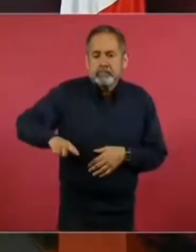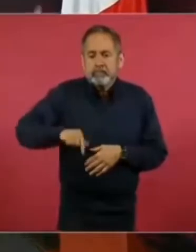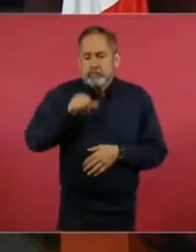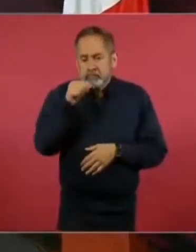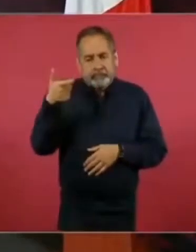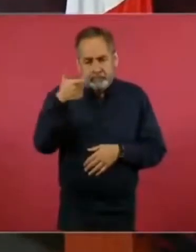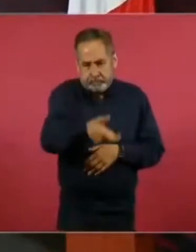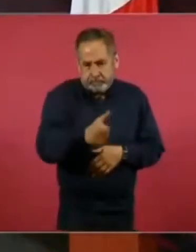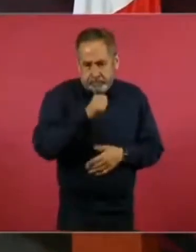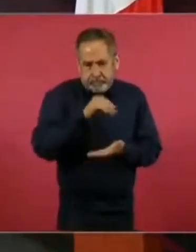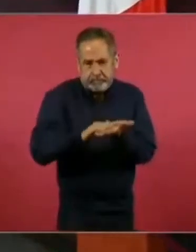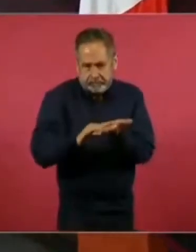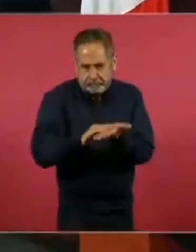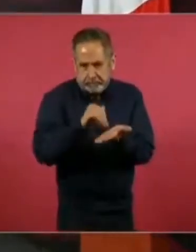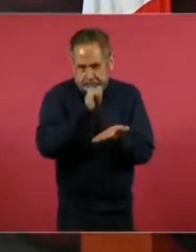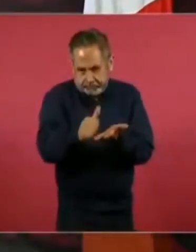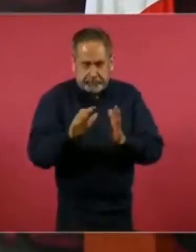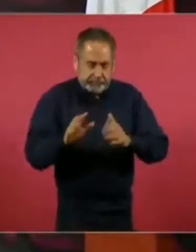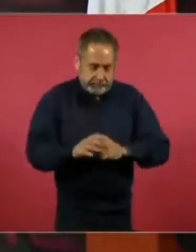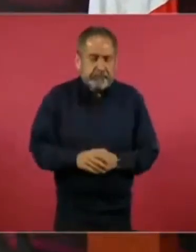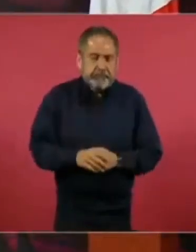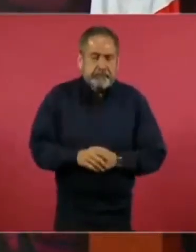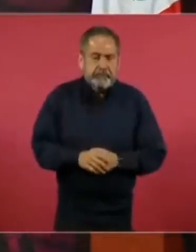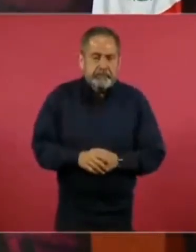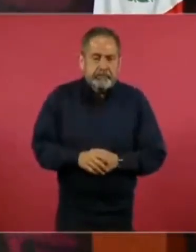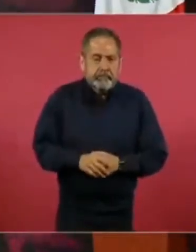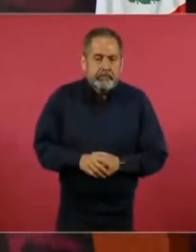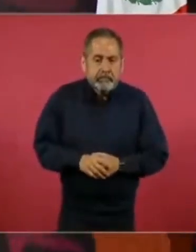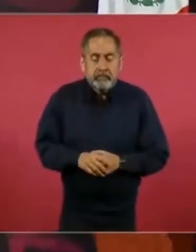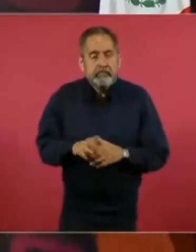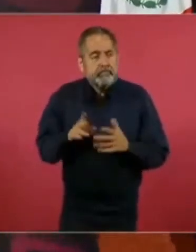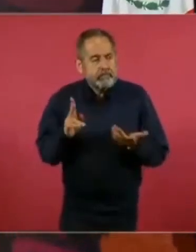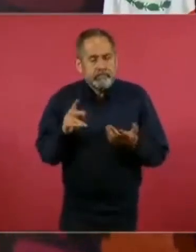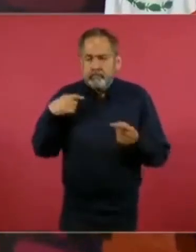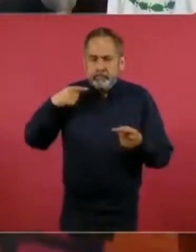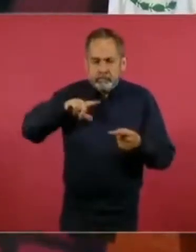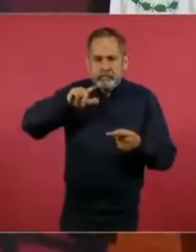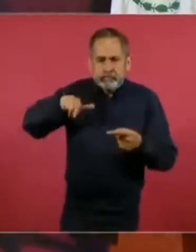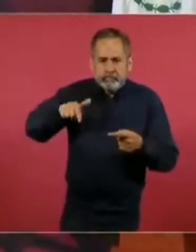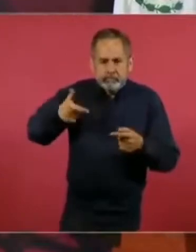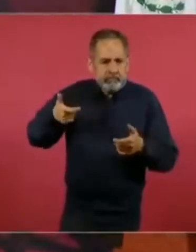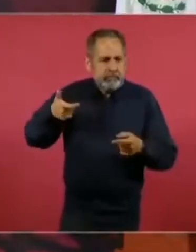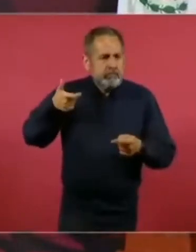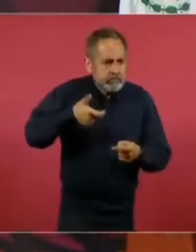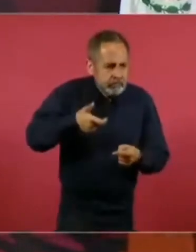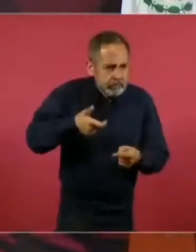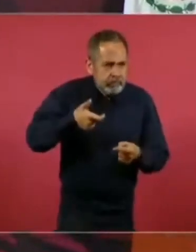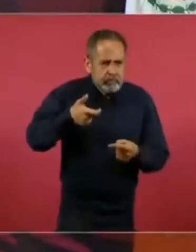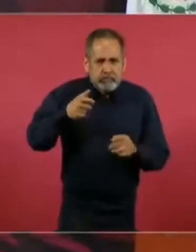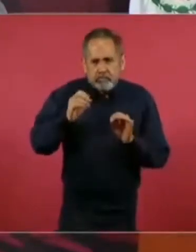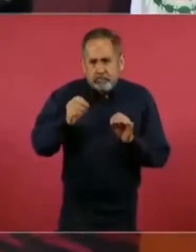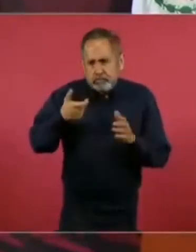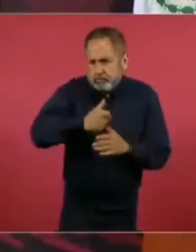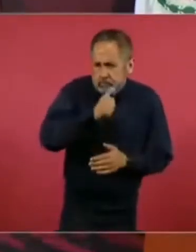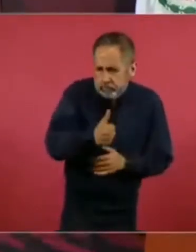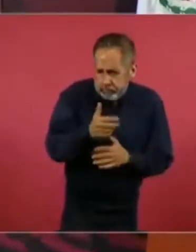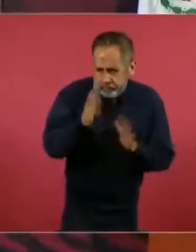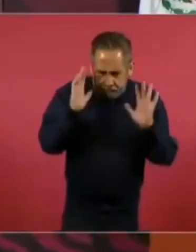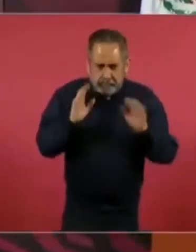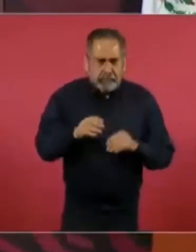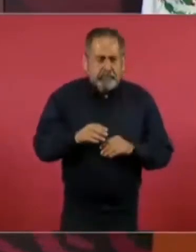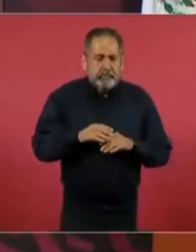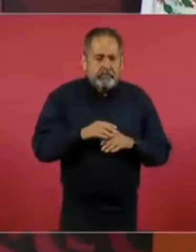se les pague lo que ya se les pagó o no se les pagó, pero